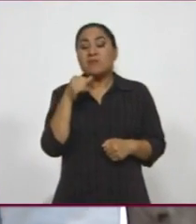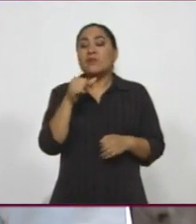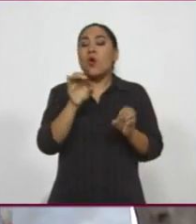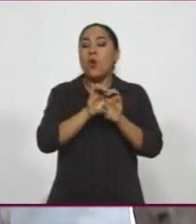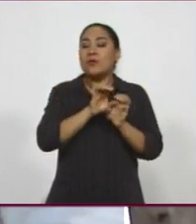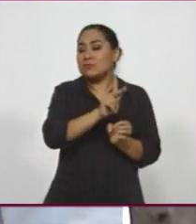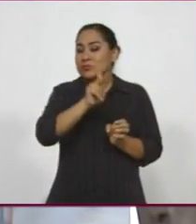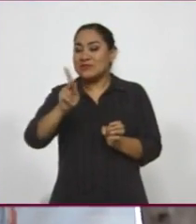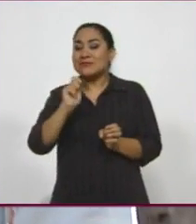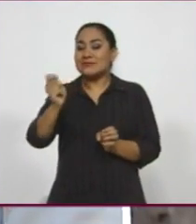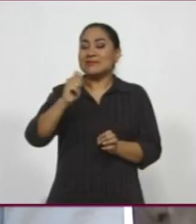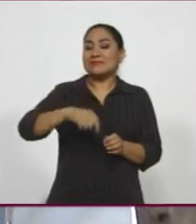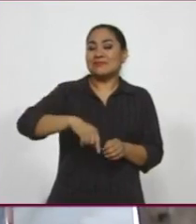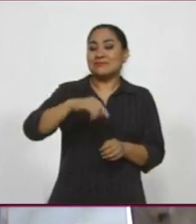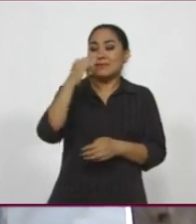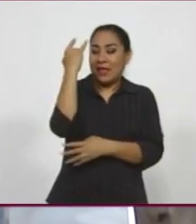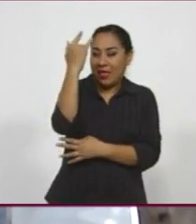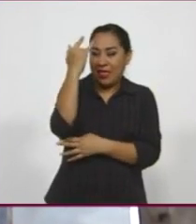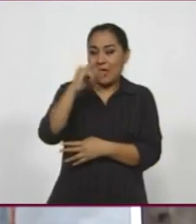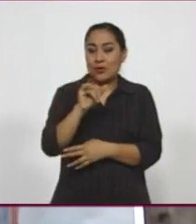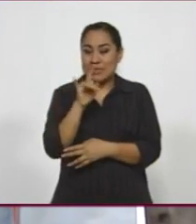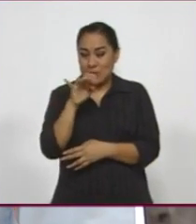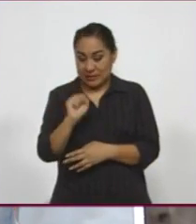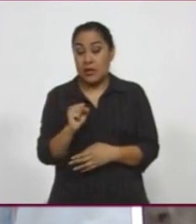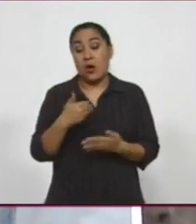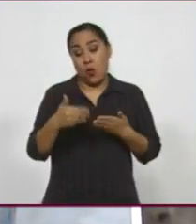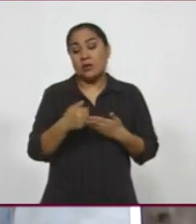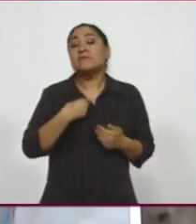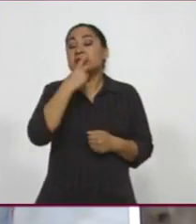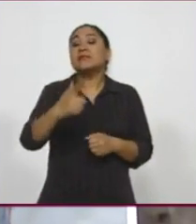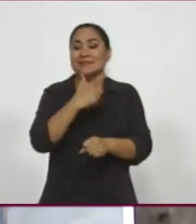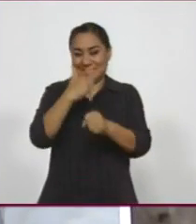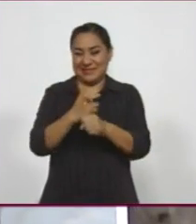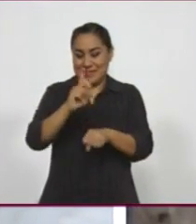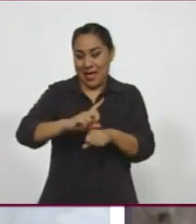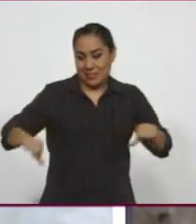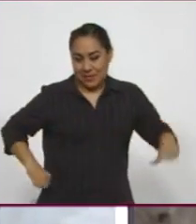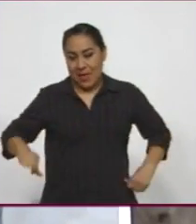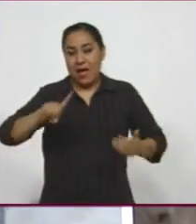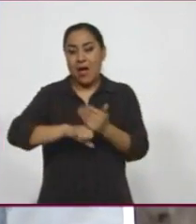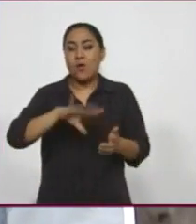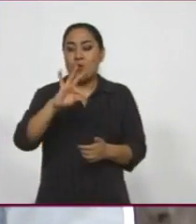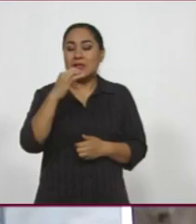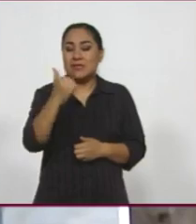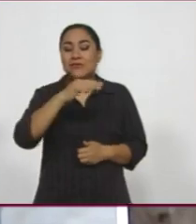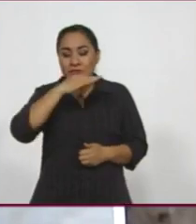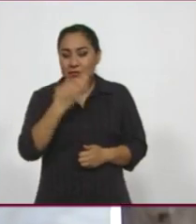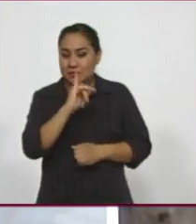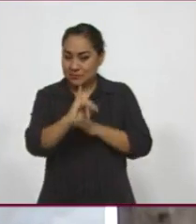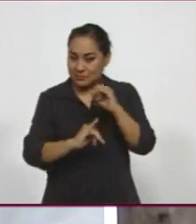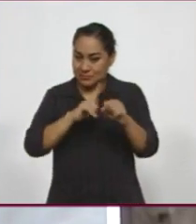réplica de la gigante de José Luis Cuevas. Bueno, en este ámbito, te comento, es el séptimo día de actividades de la 46ª edición del Festival